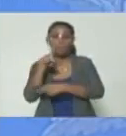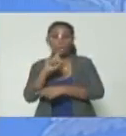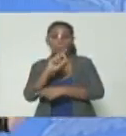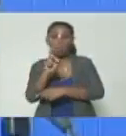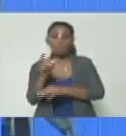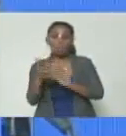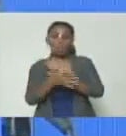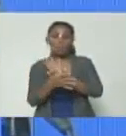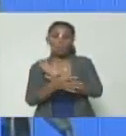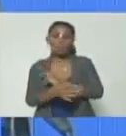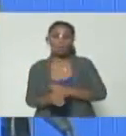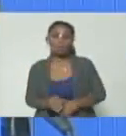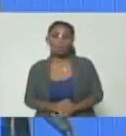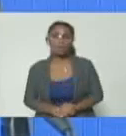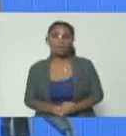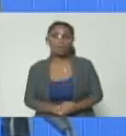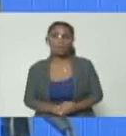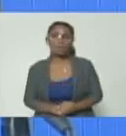sobre